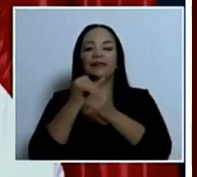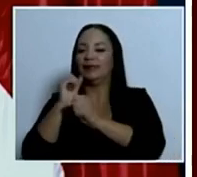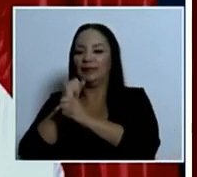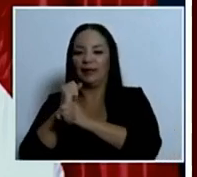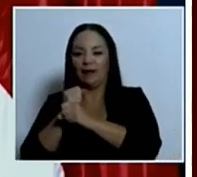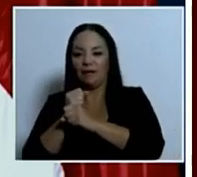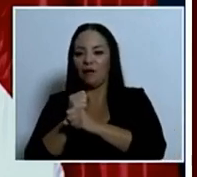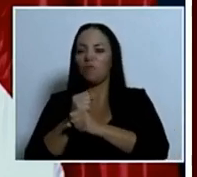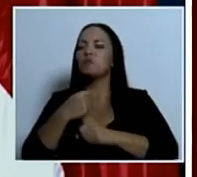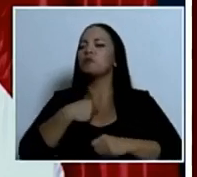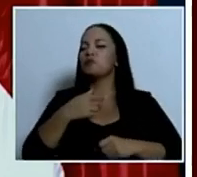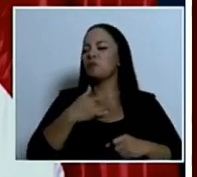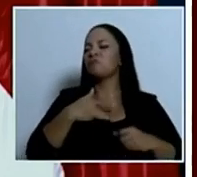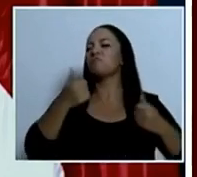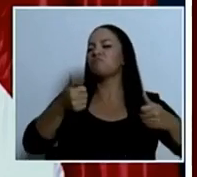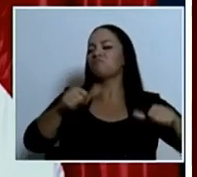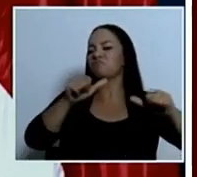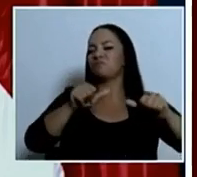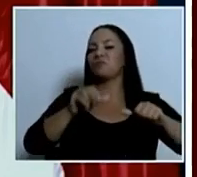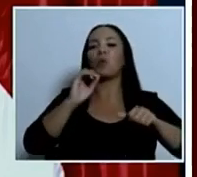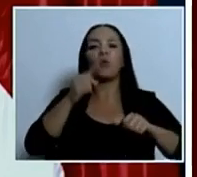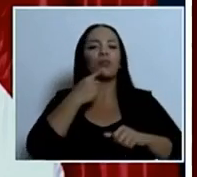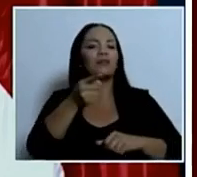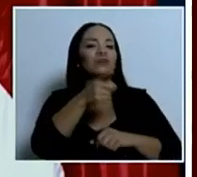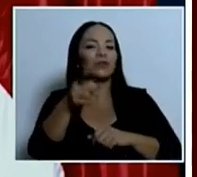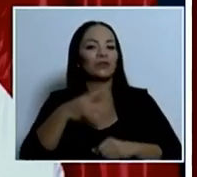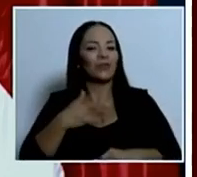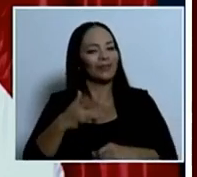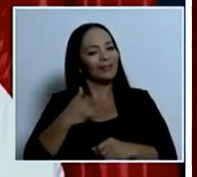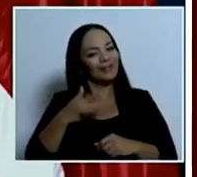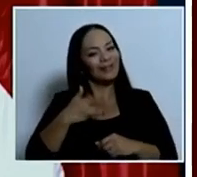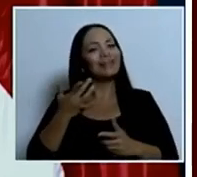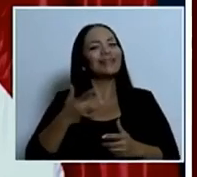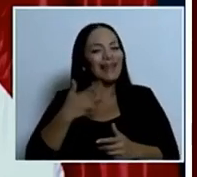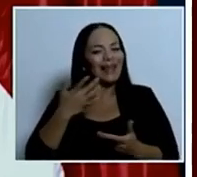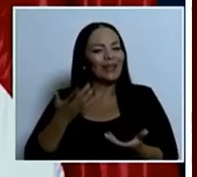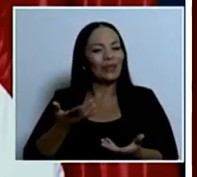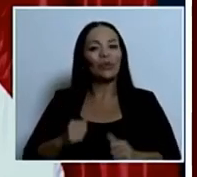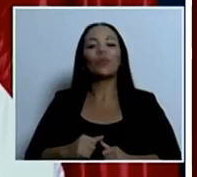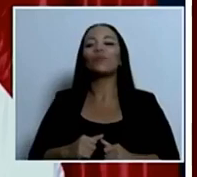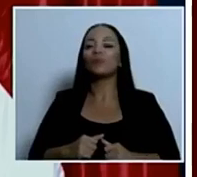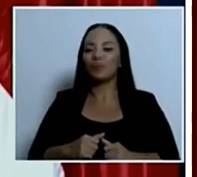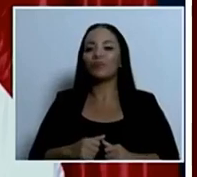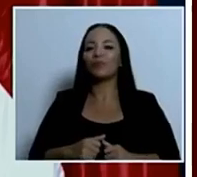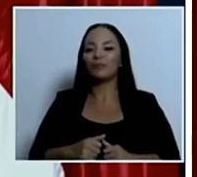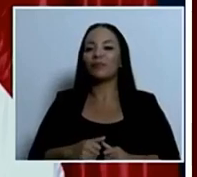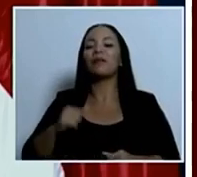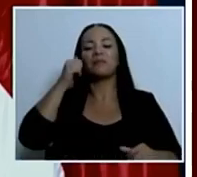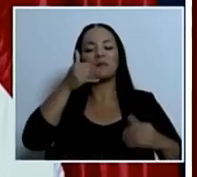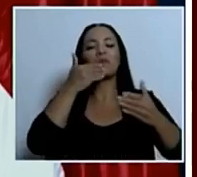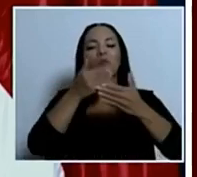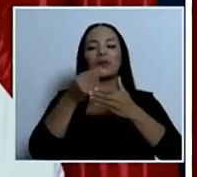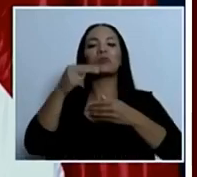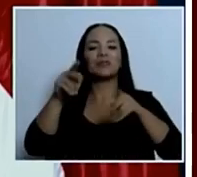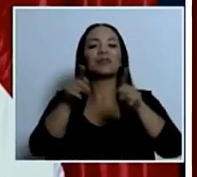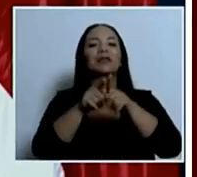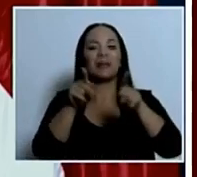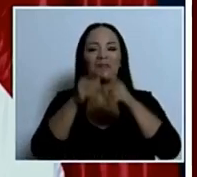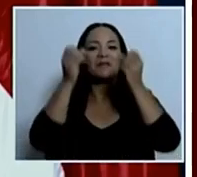bien les quiero decir que sospecho que va a ser una muy buena noticia, que